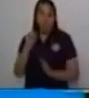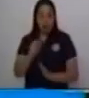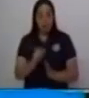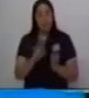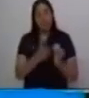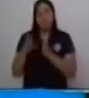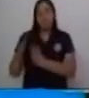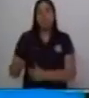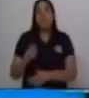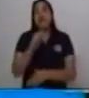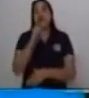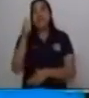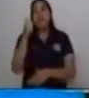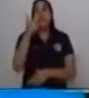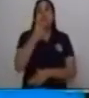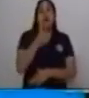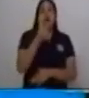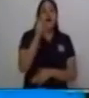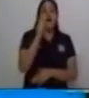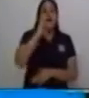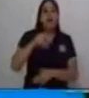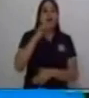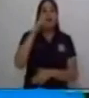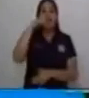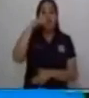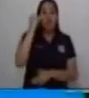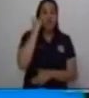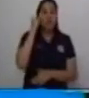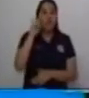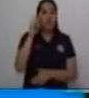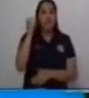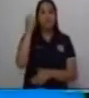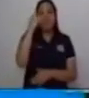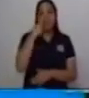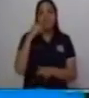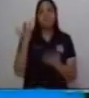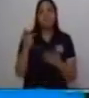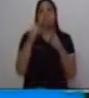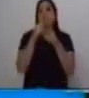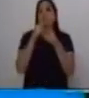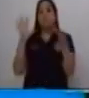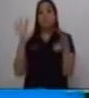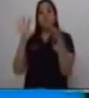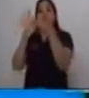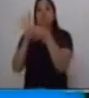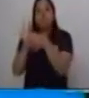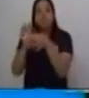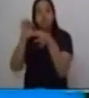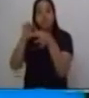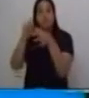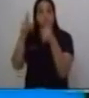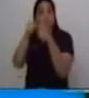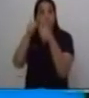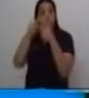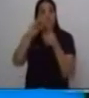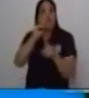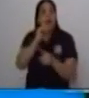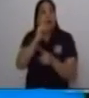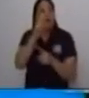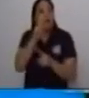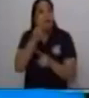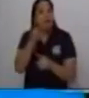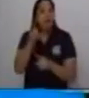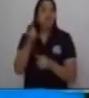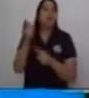dependen de los adjetivos y sus nexos pueden ser que cual o cuyo